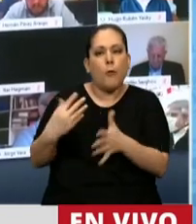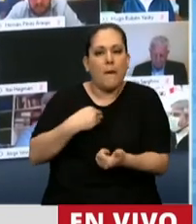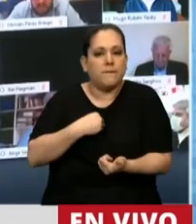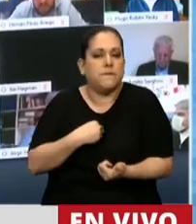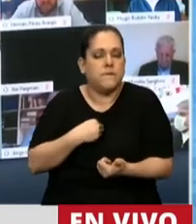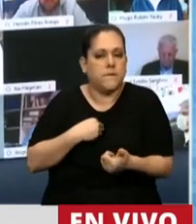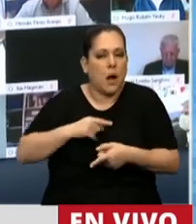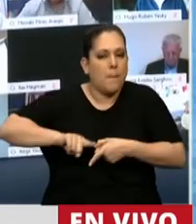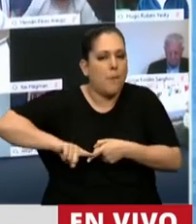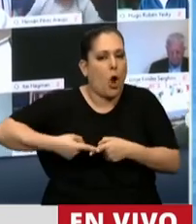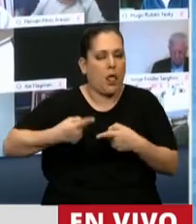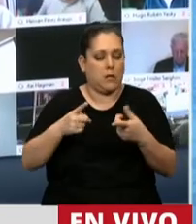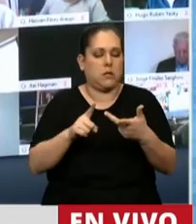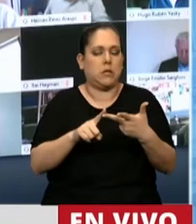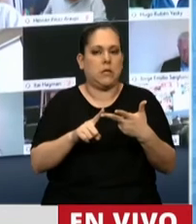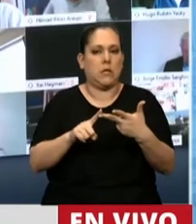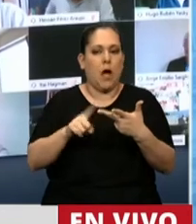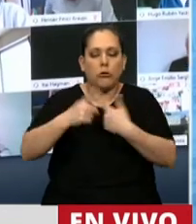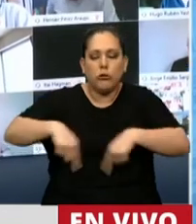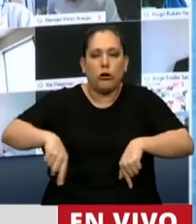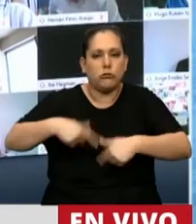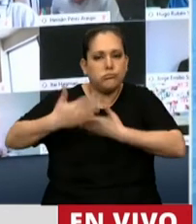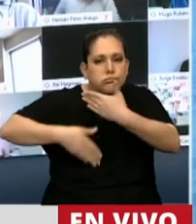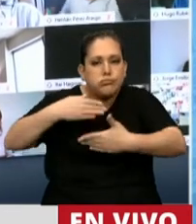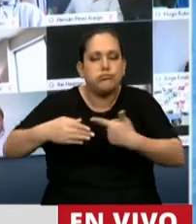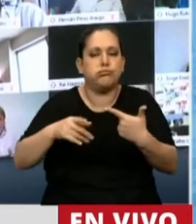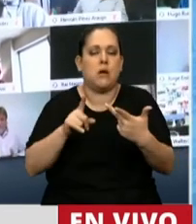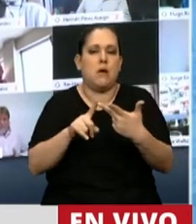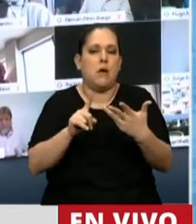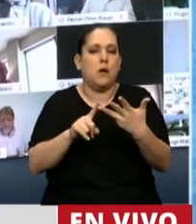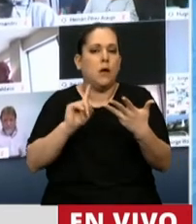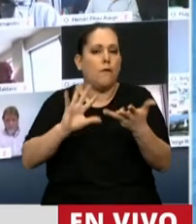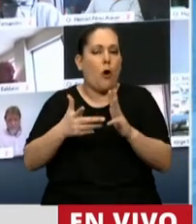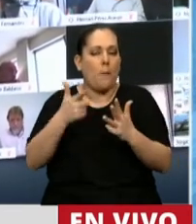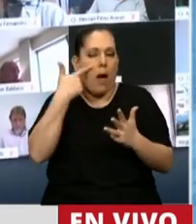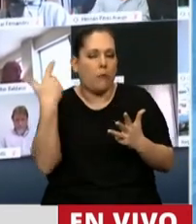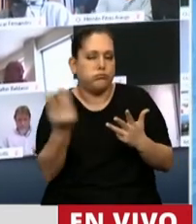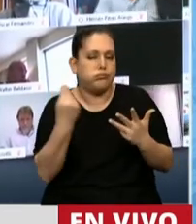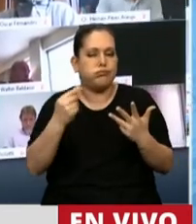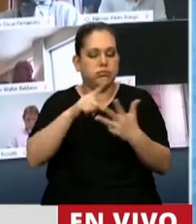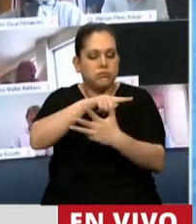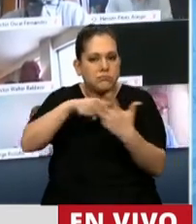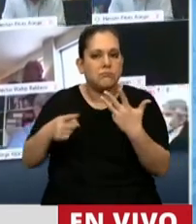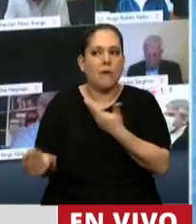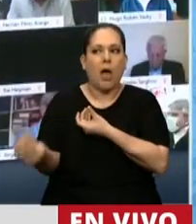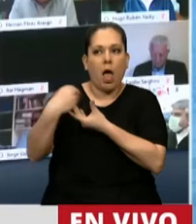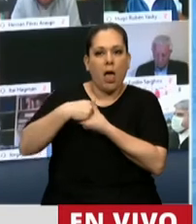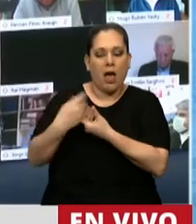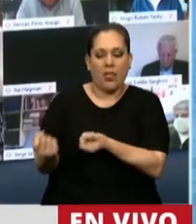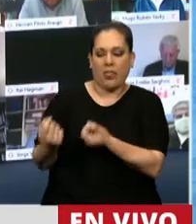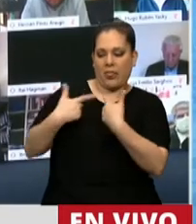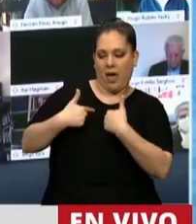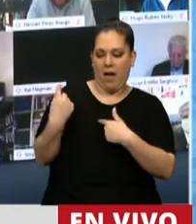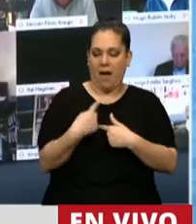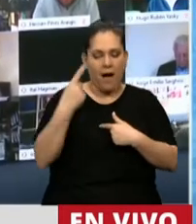servicio, que su grandeza, que su astucia, también nos ilumine,